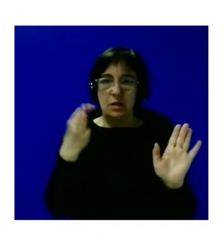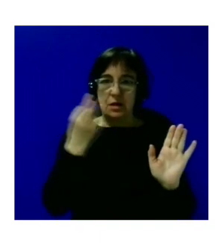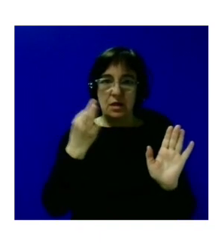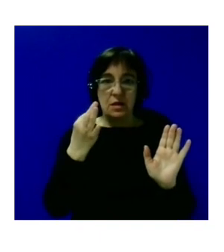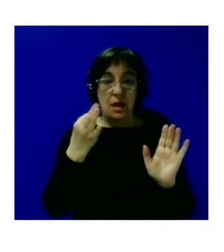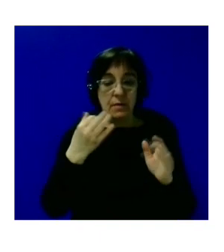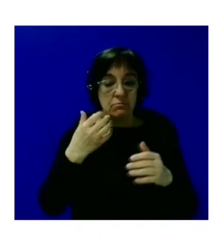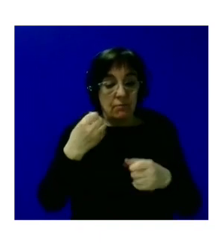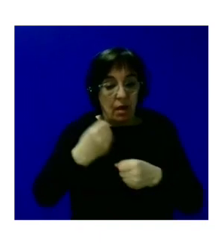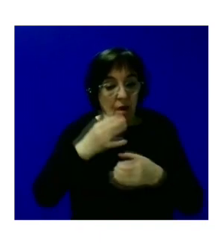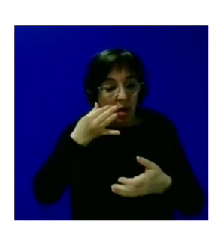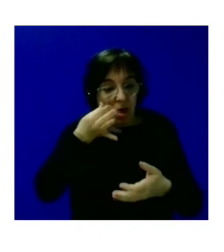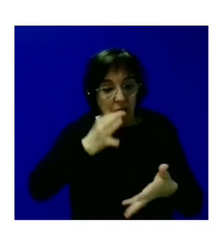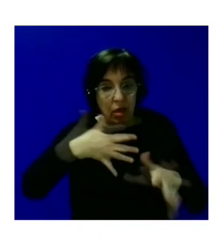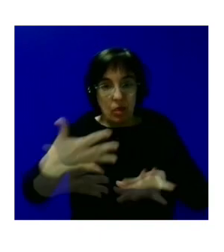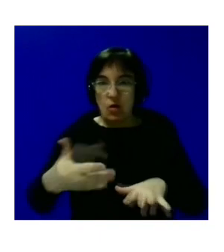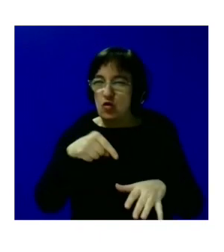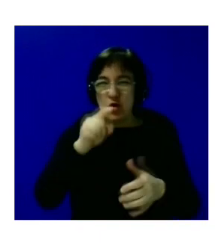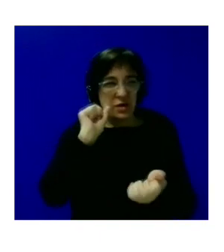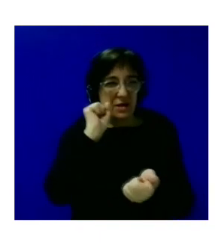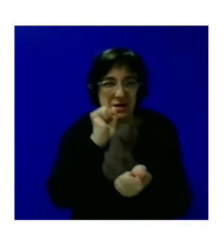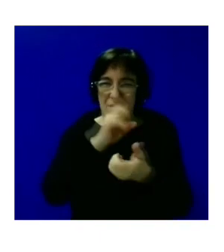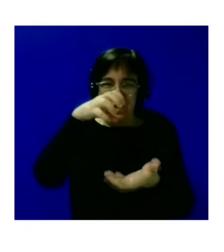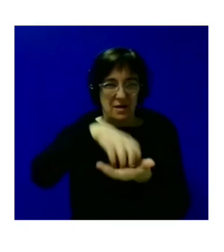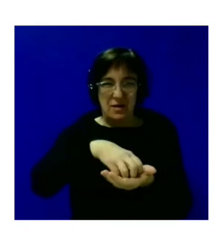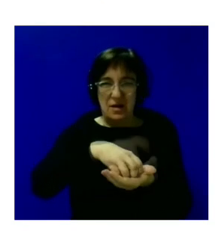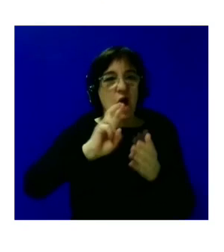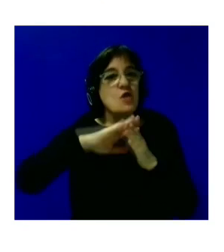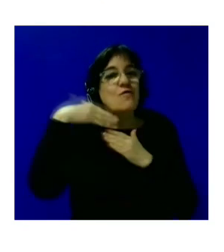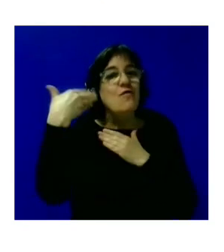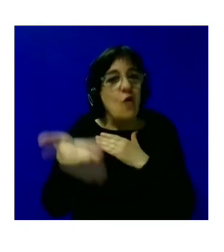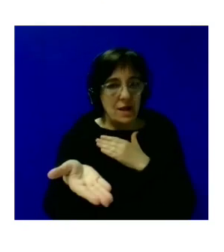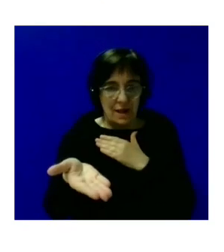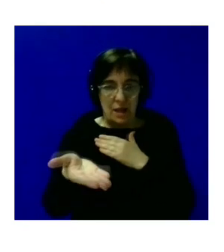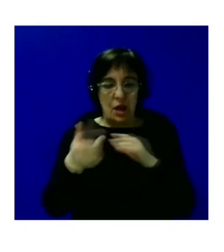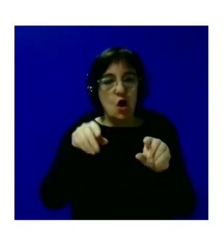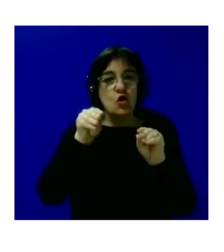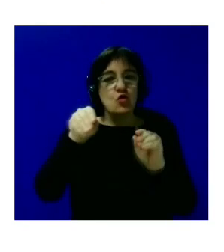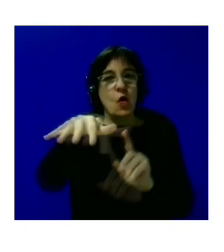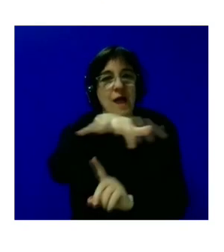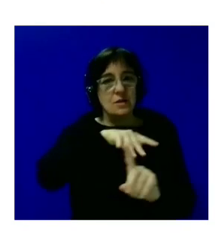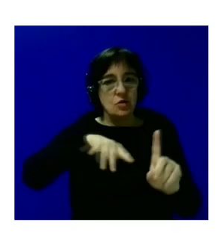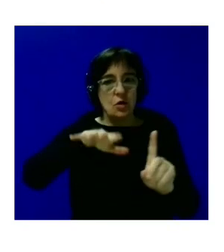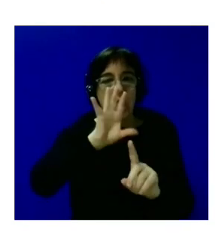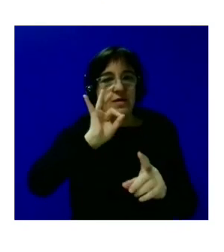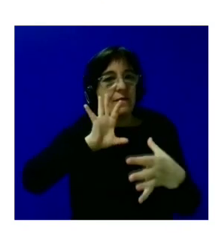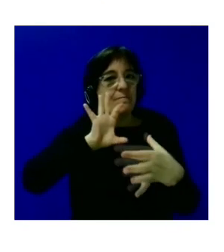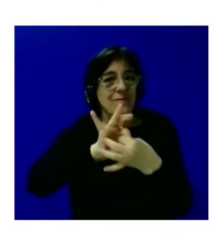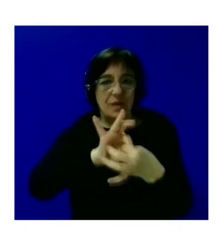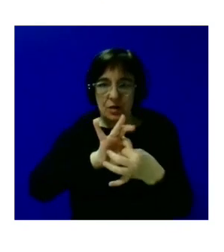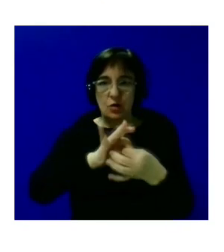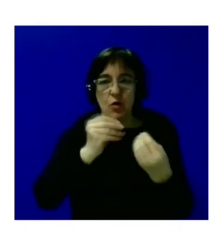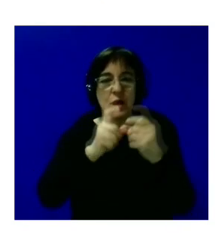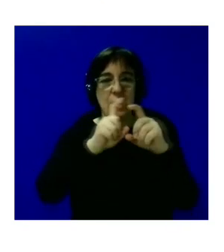funcionar no es en un módulo no es en un CIS es fuera es en su entorno y para eso tienen que vincular con